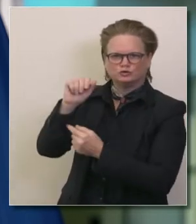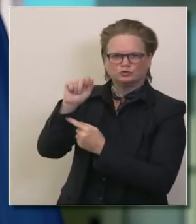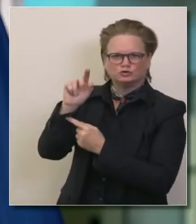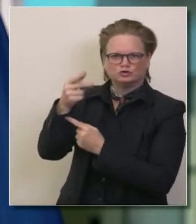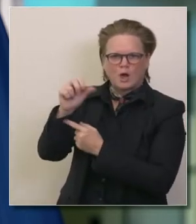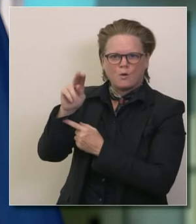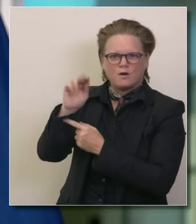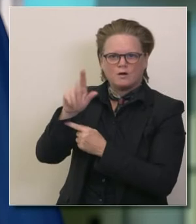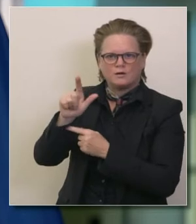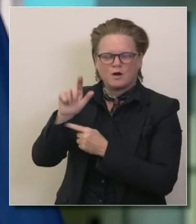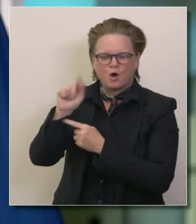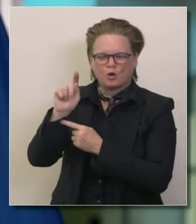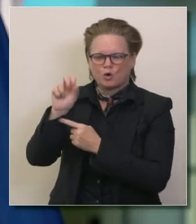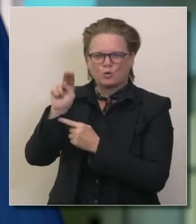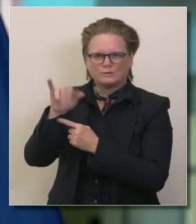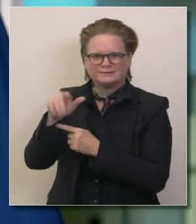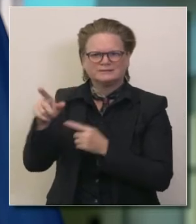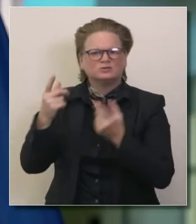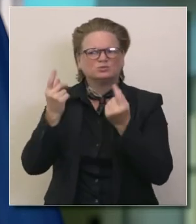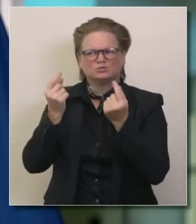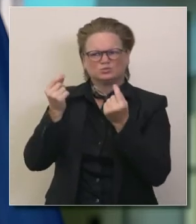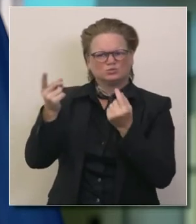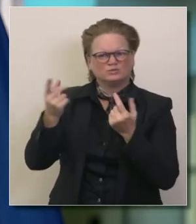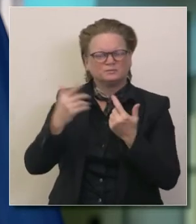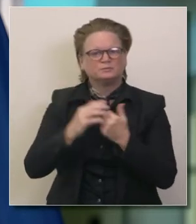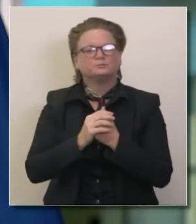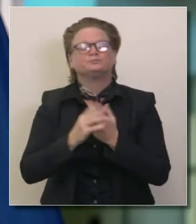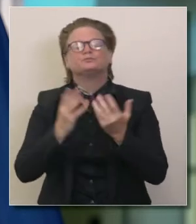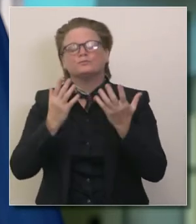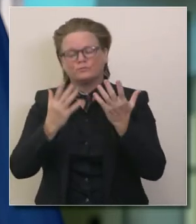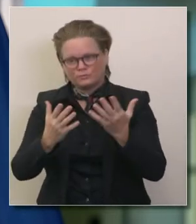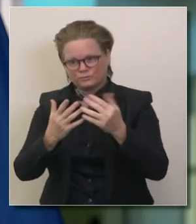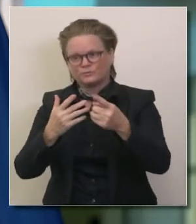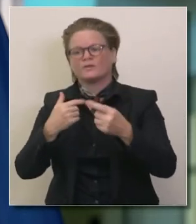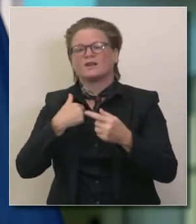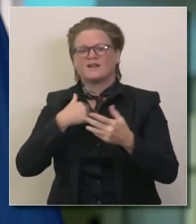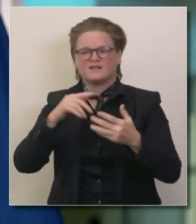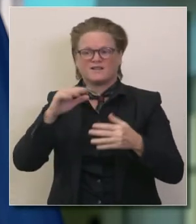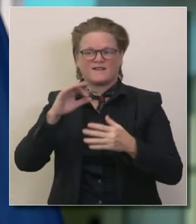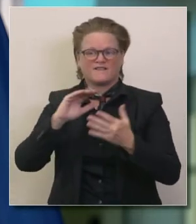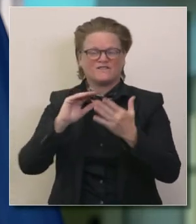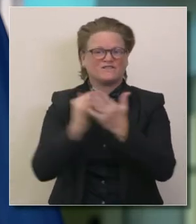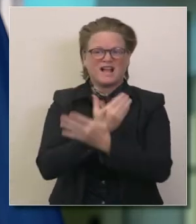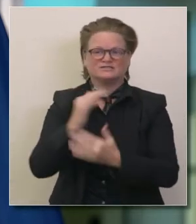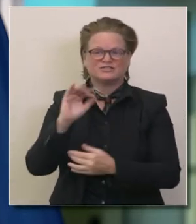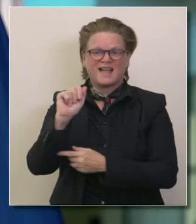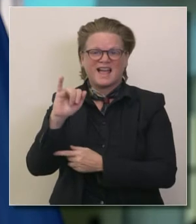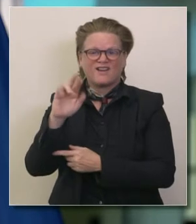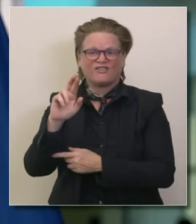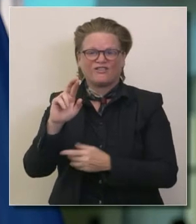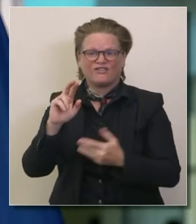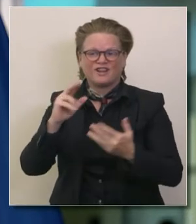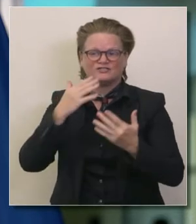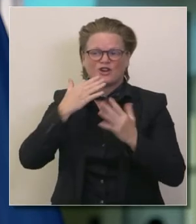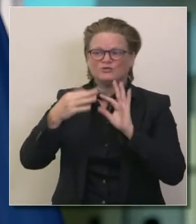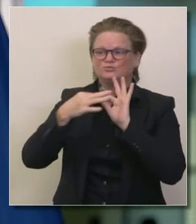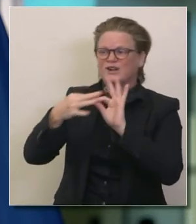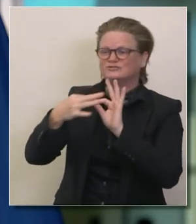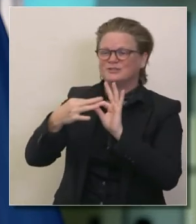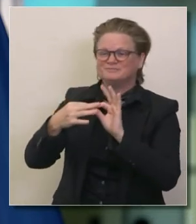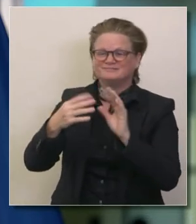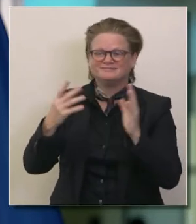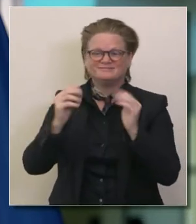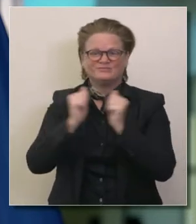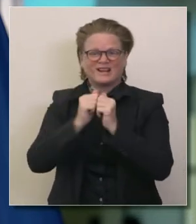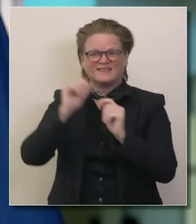modificado los resultados del progreso es como lo describiría en cuanto a la relación con el gobierno federal con